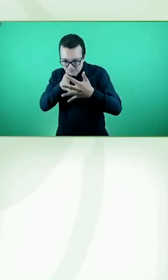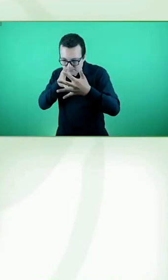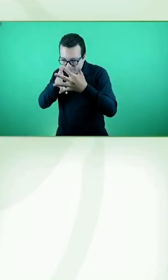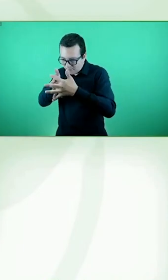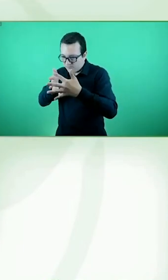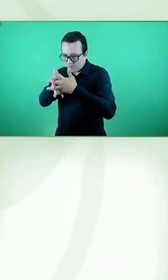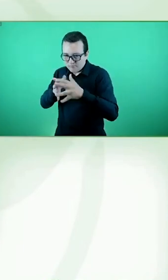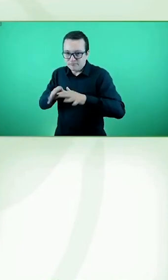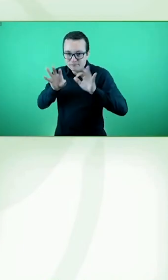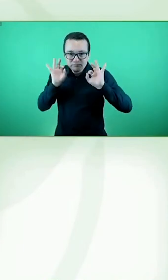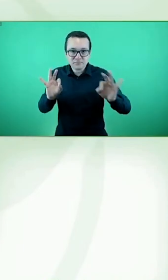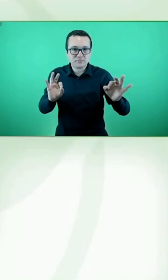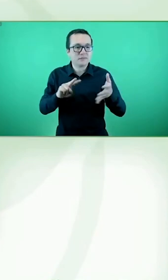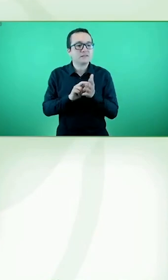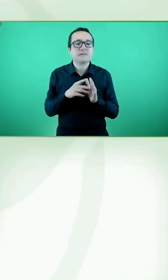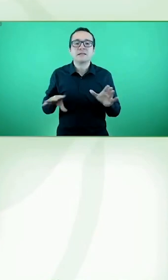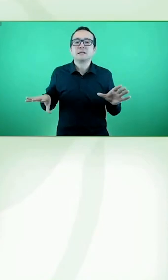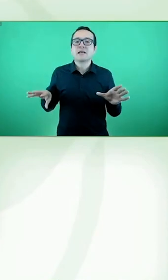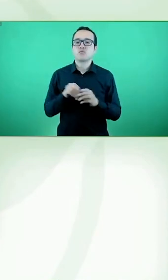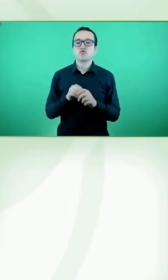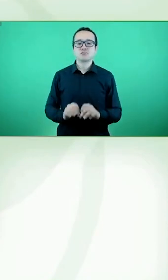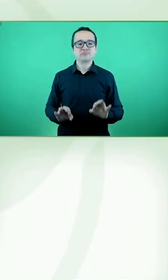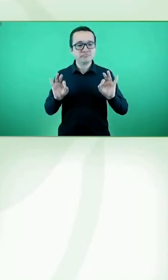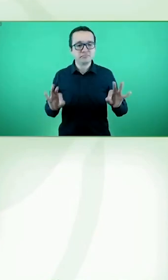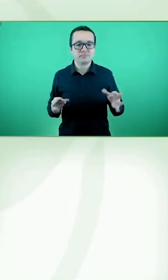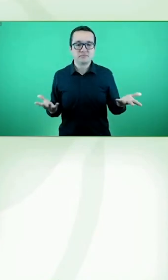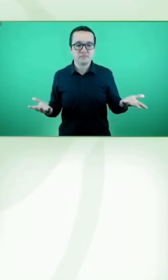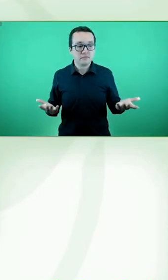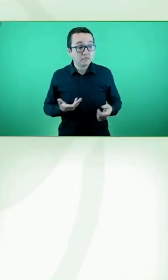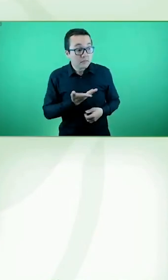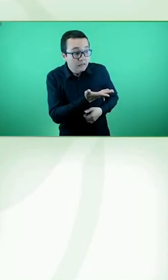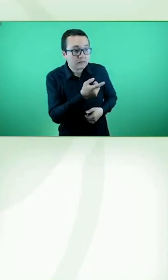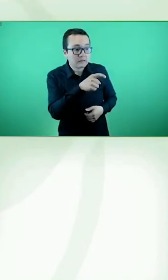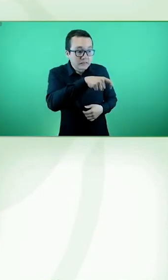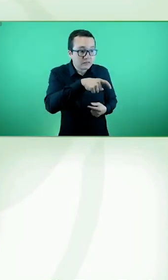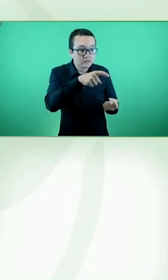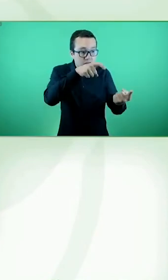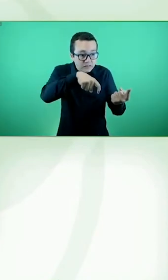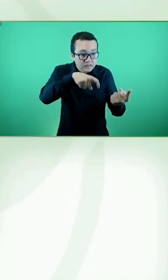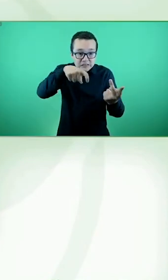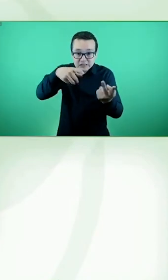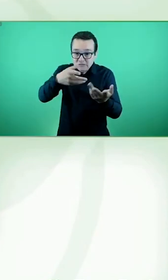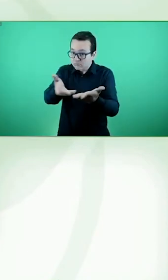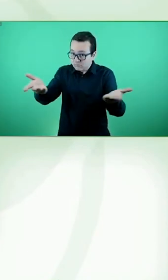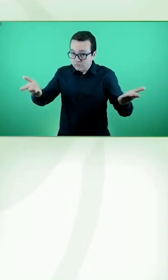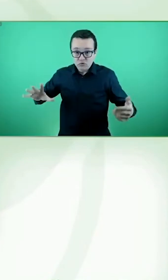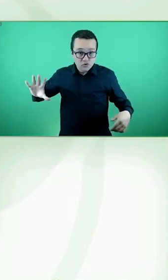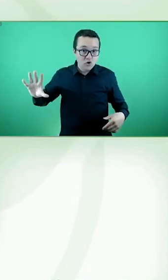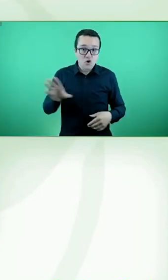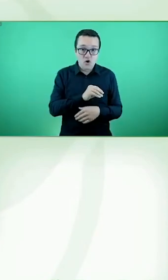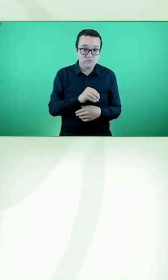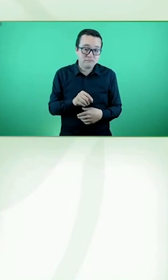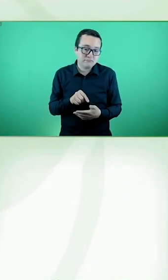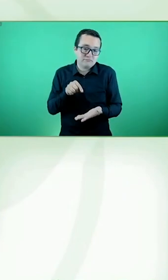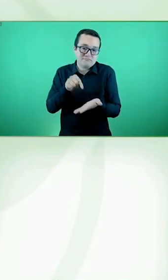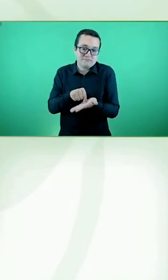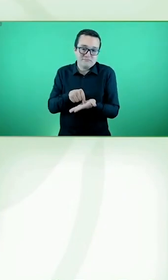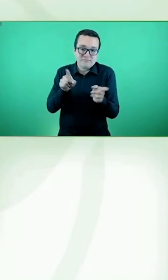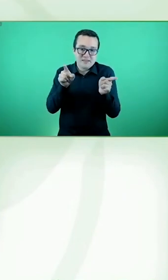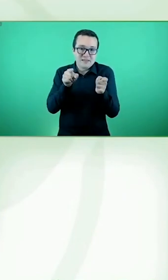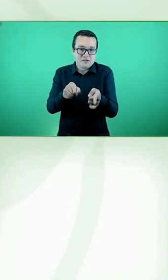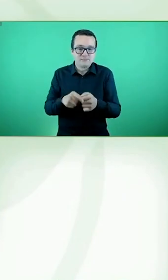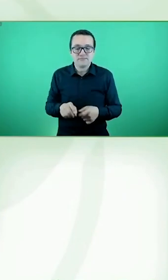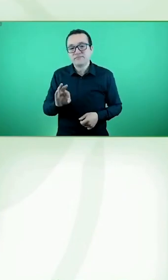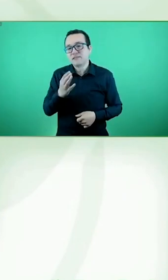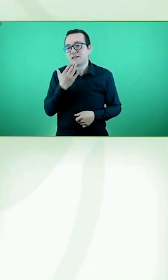posibles que cubra las necesidades del mayor número de población posible solo eso muchas gracias muchas gracias a Ana